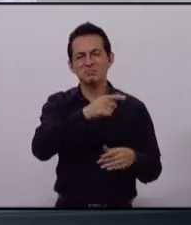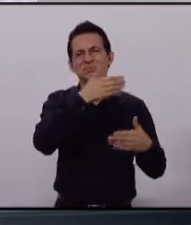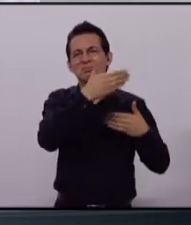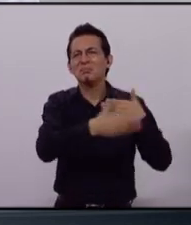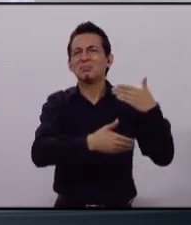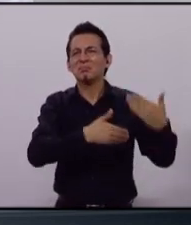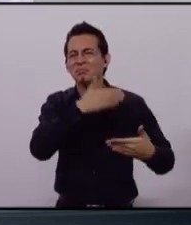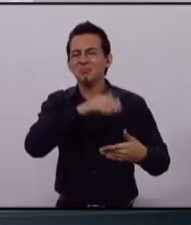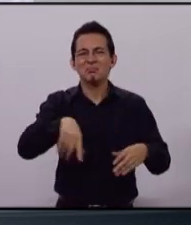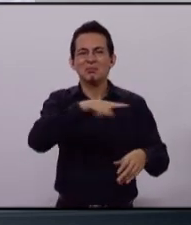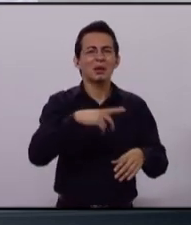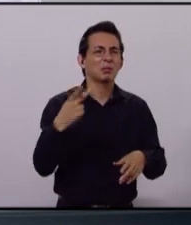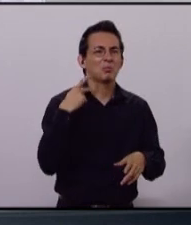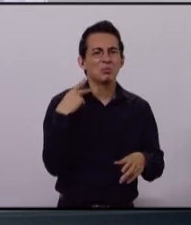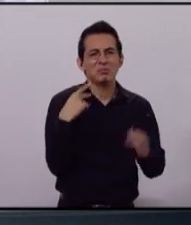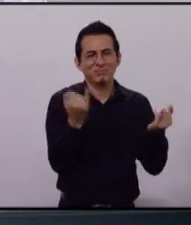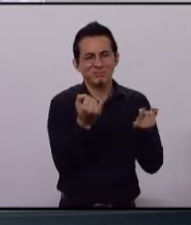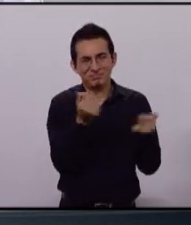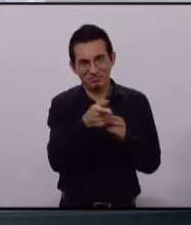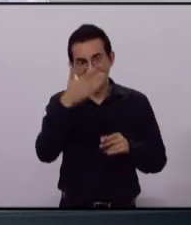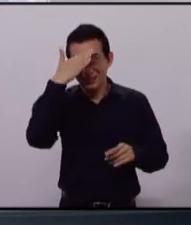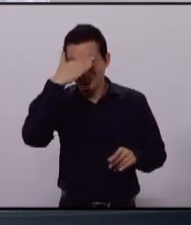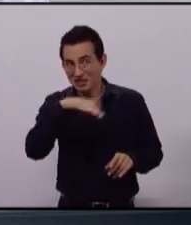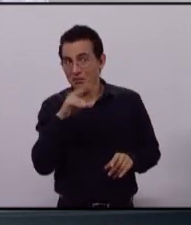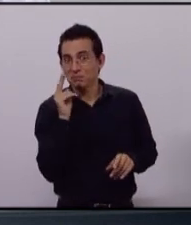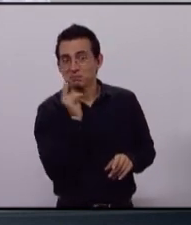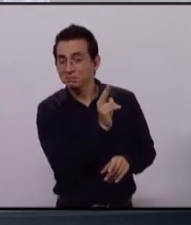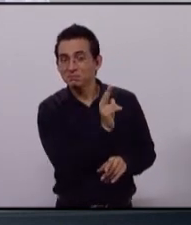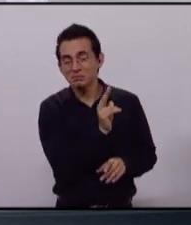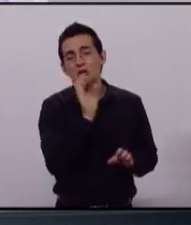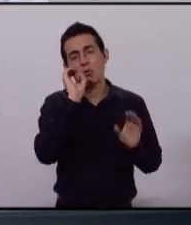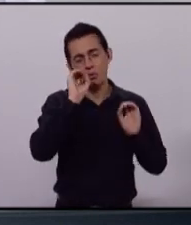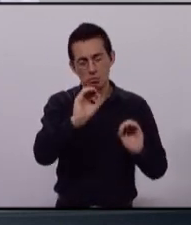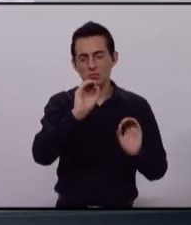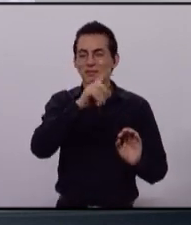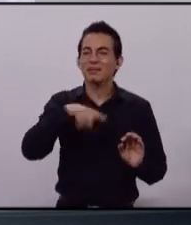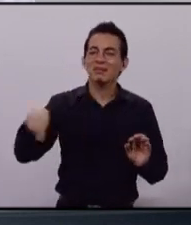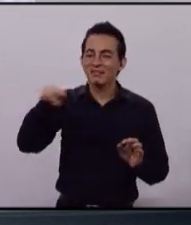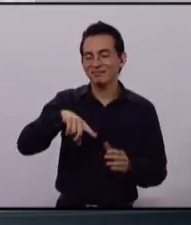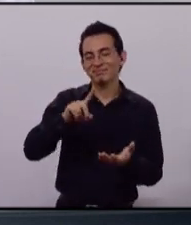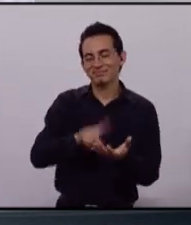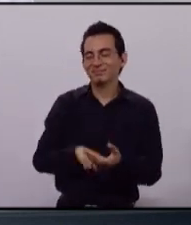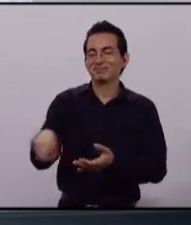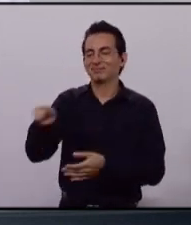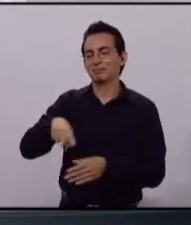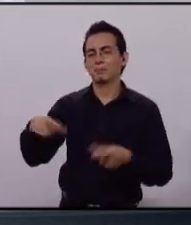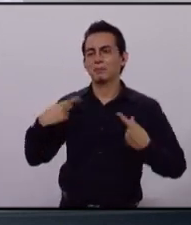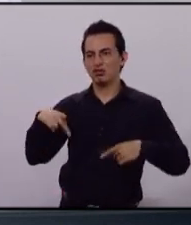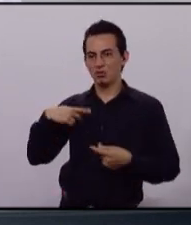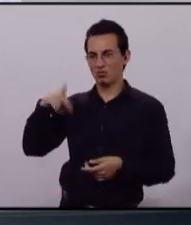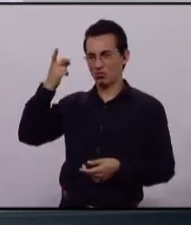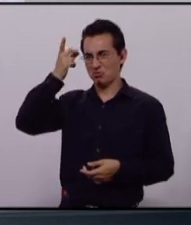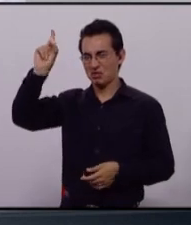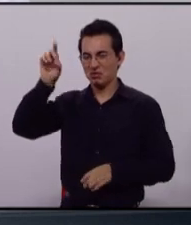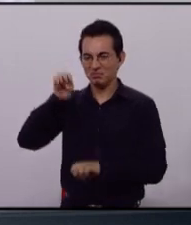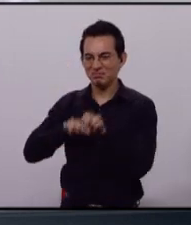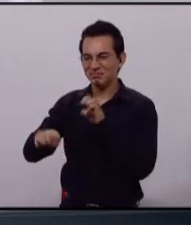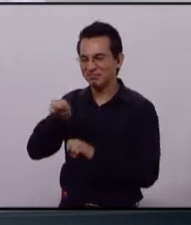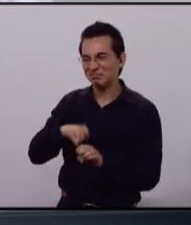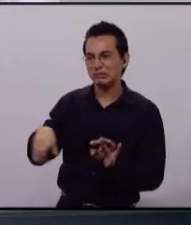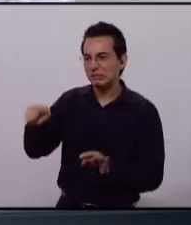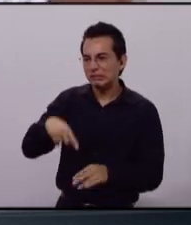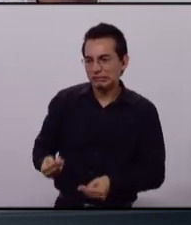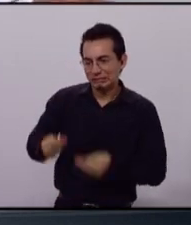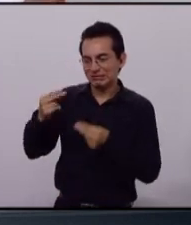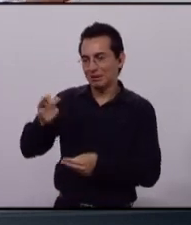rancio de la política y también a dos patrones que buscan hacer negocios al amparo del poder.